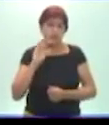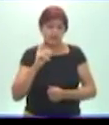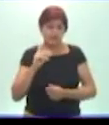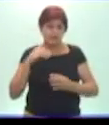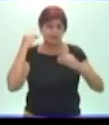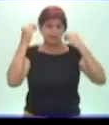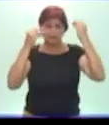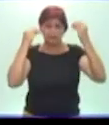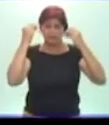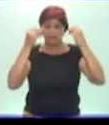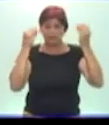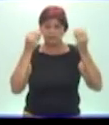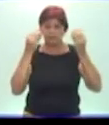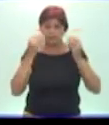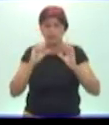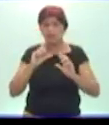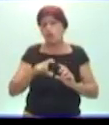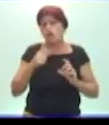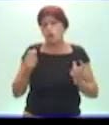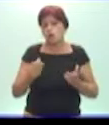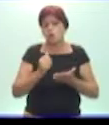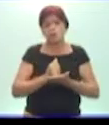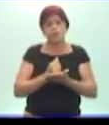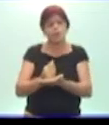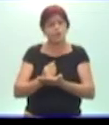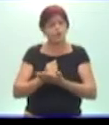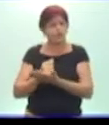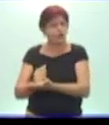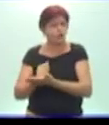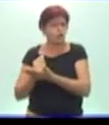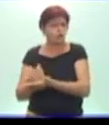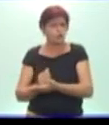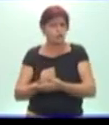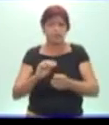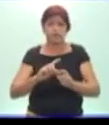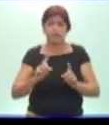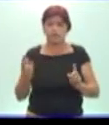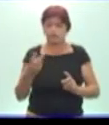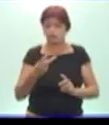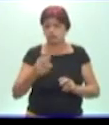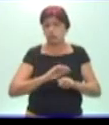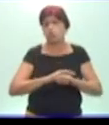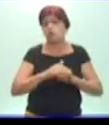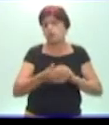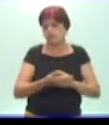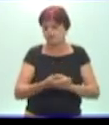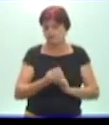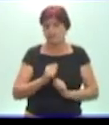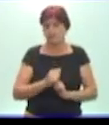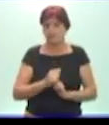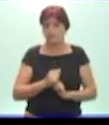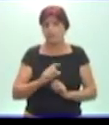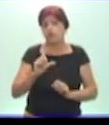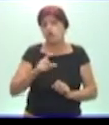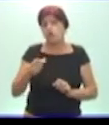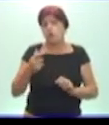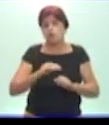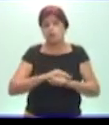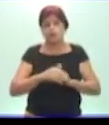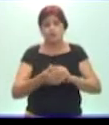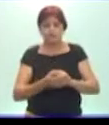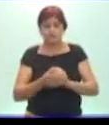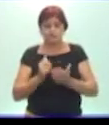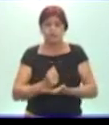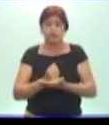cómo lograr la colaboración entre los hermanos, cómo lograr que en este tiempo el hermano ayuda al que tiene necesidades educativas